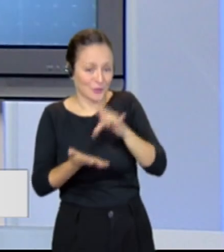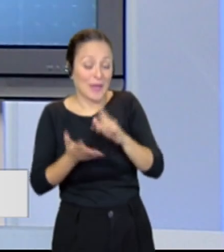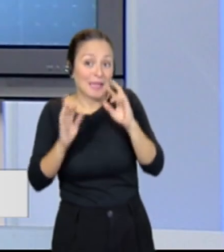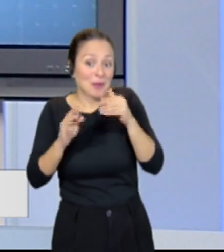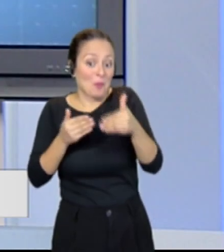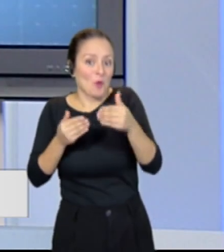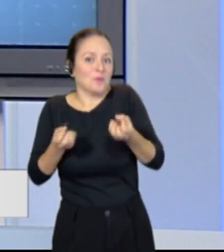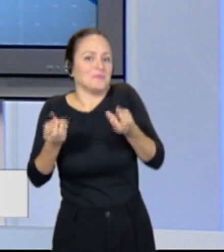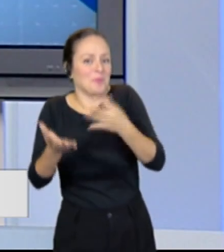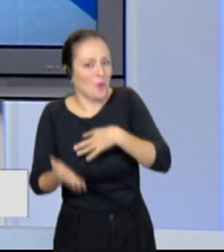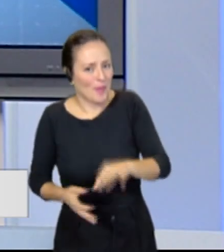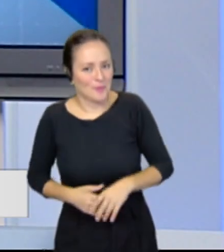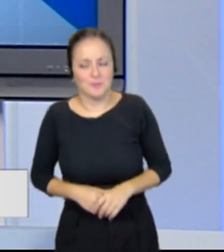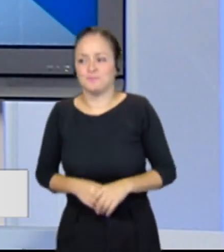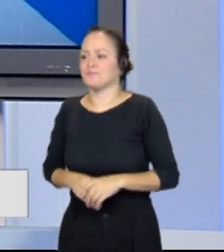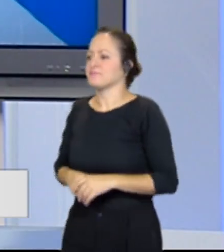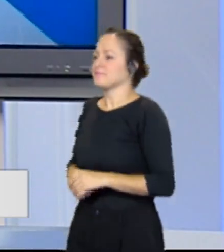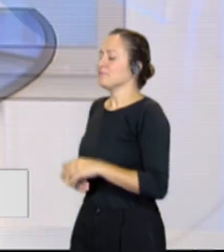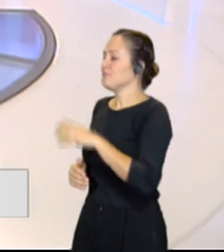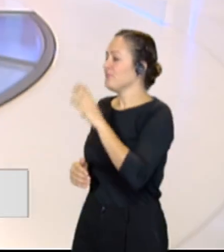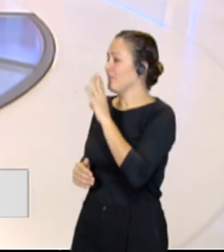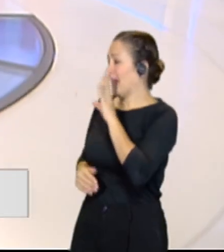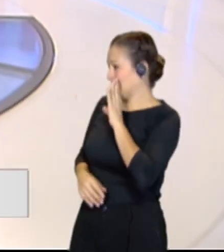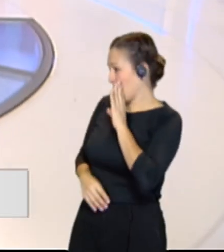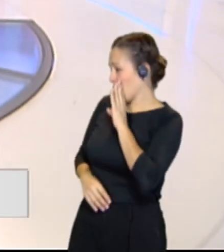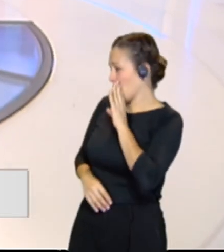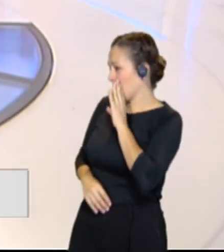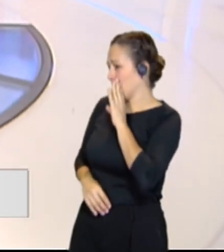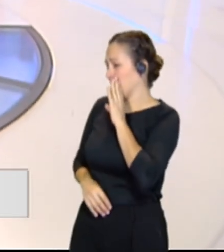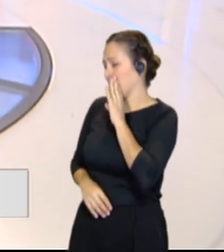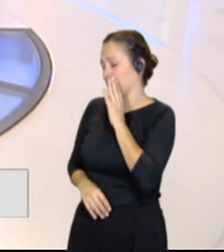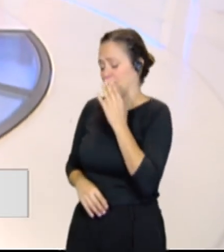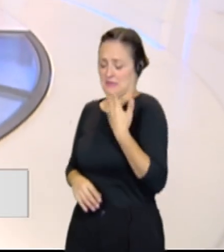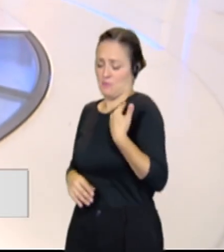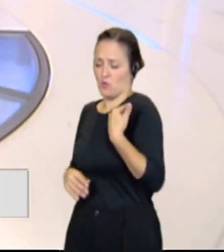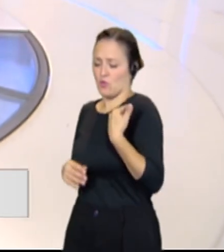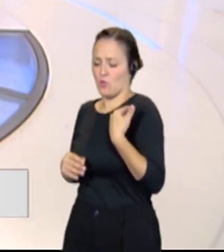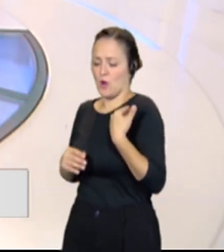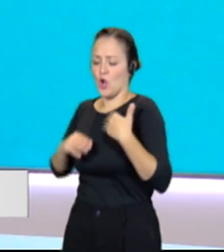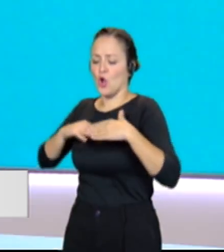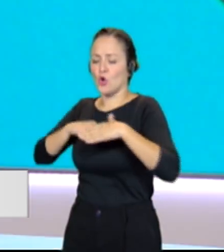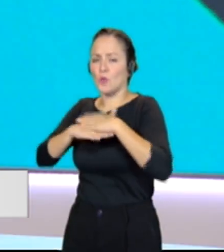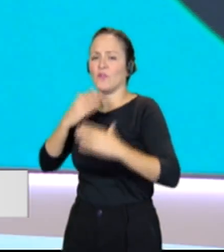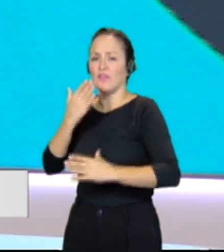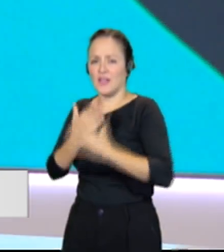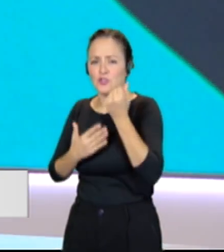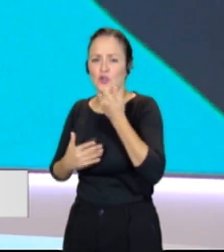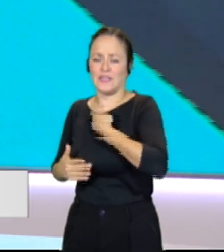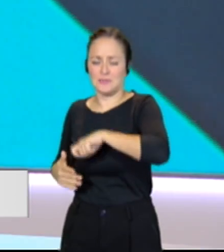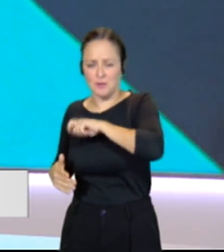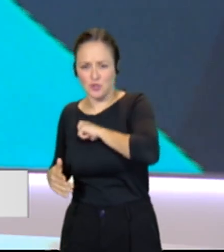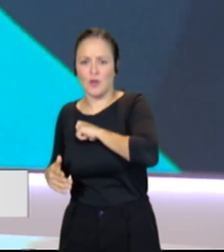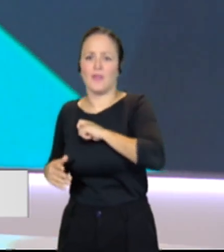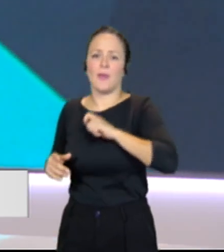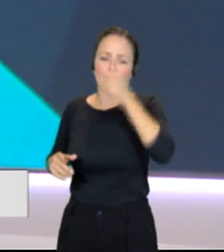con todos ustedes. Recientemente ha sido nombrada también por la Junta de Gobierno de la Federación Española de Municipios y Provincias, la FEN,